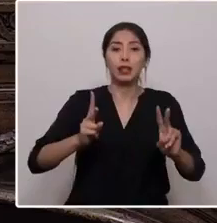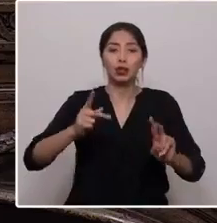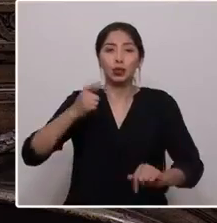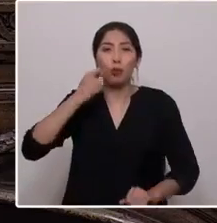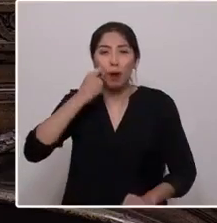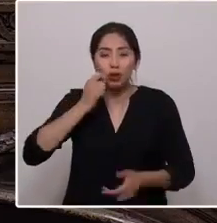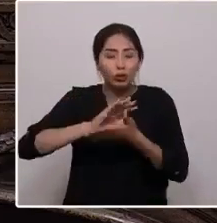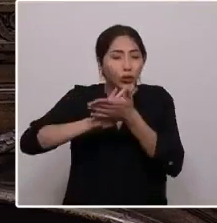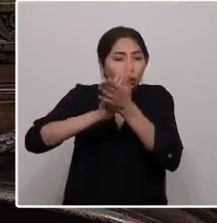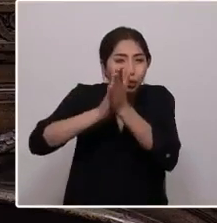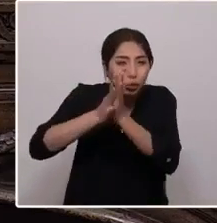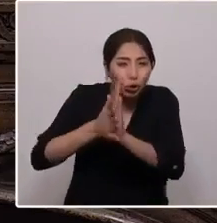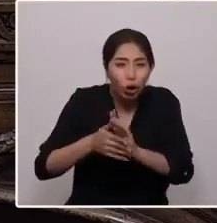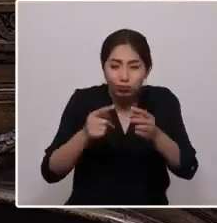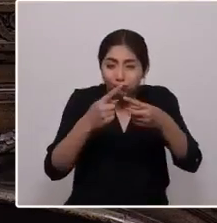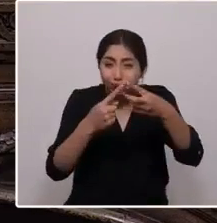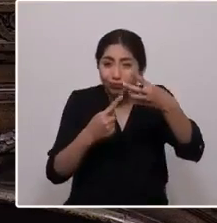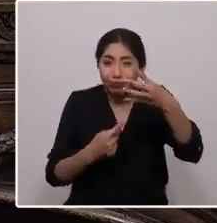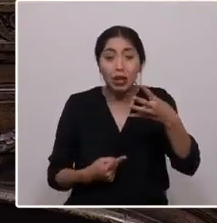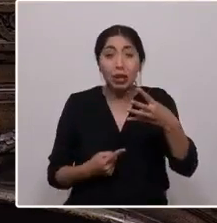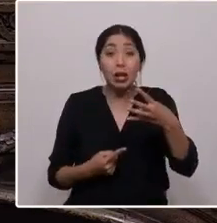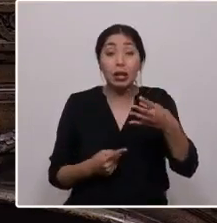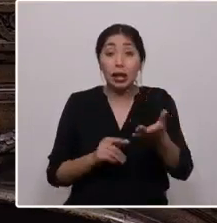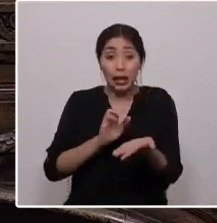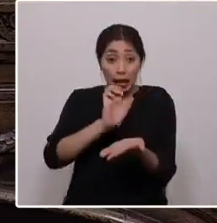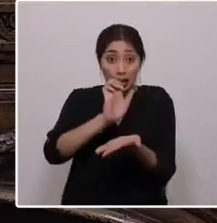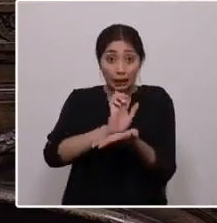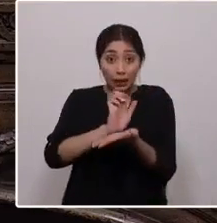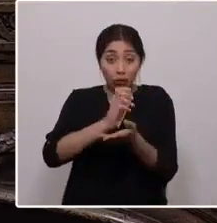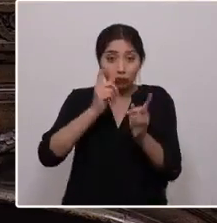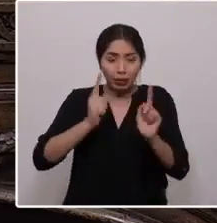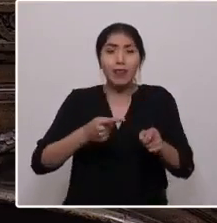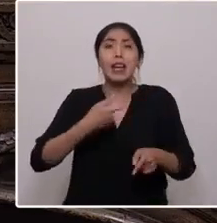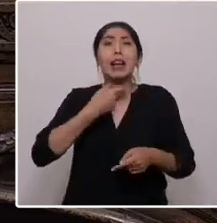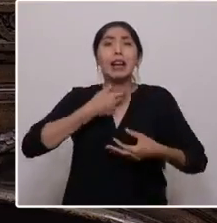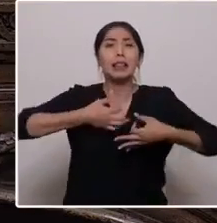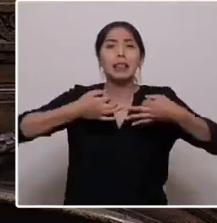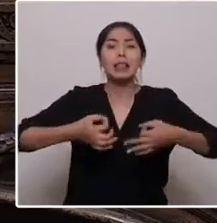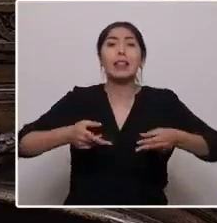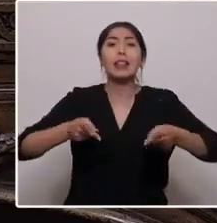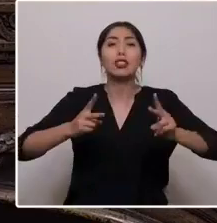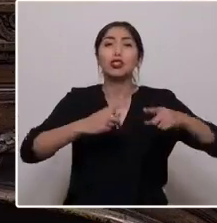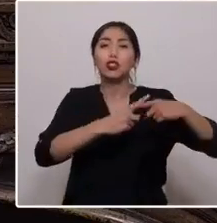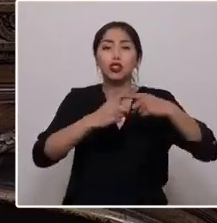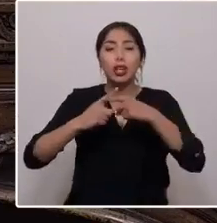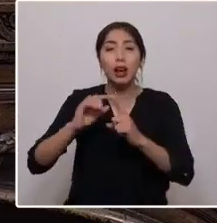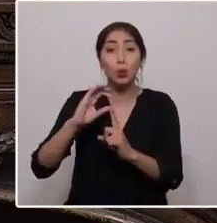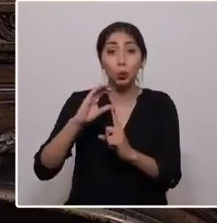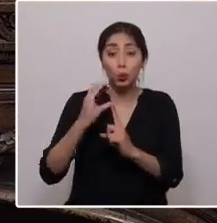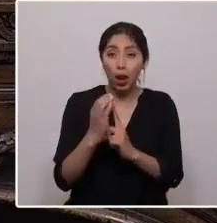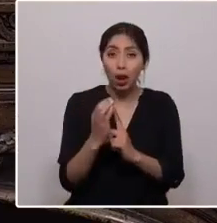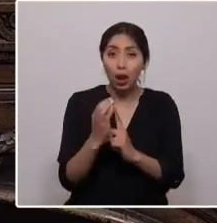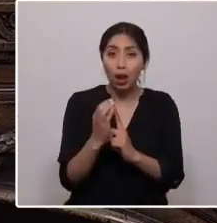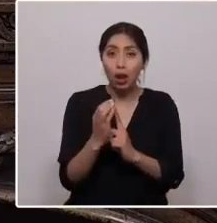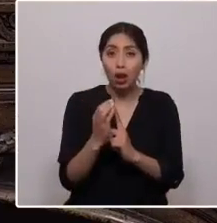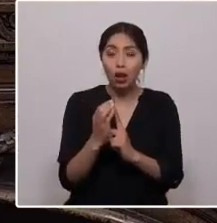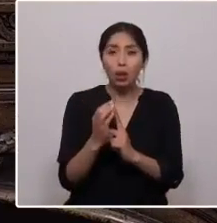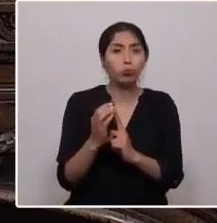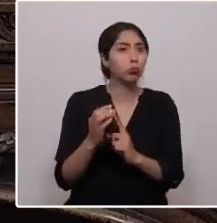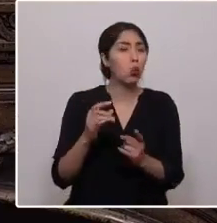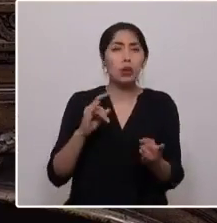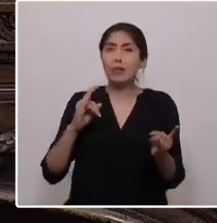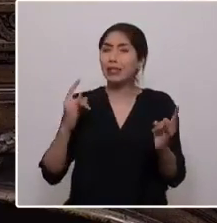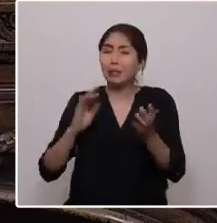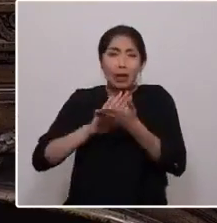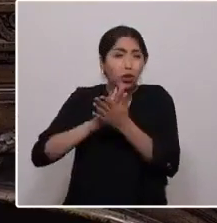integralidad, donde el Estado garantice los derechos sociales y culturales de forma universal y